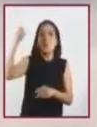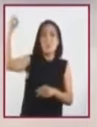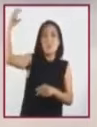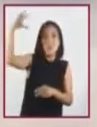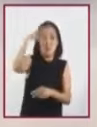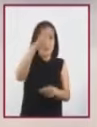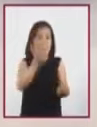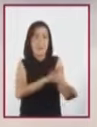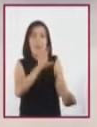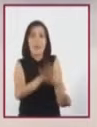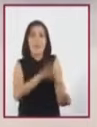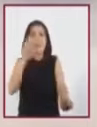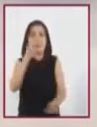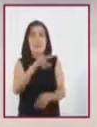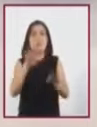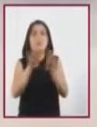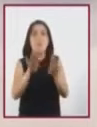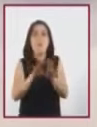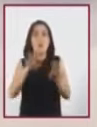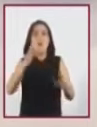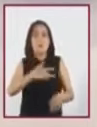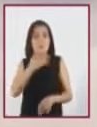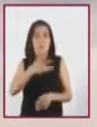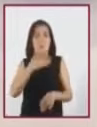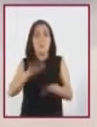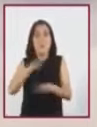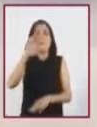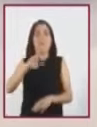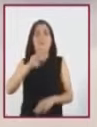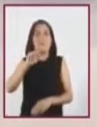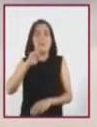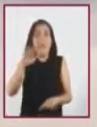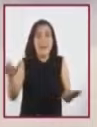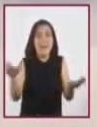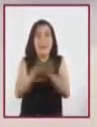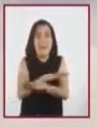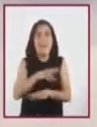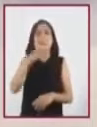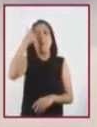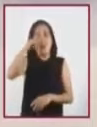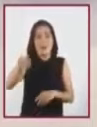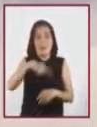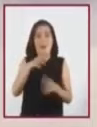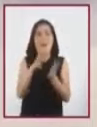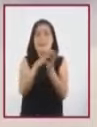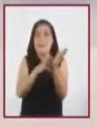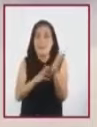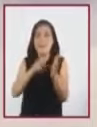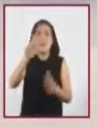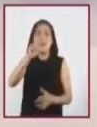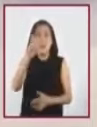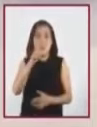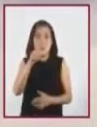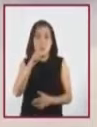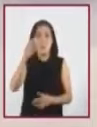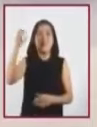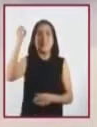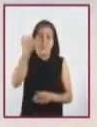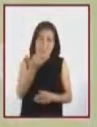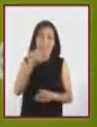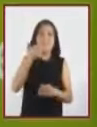fotovoltaica, denotando los cambios y mejoras que ha sufrido para el ahorro de la energía y la